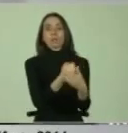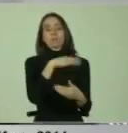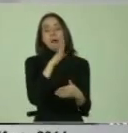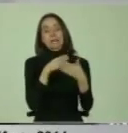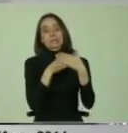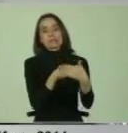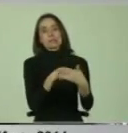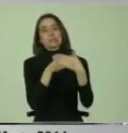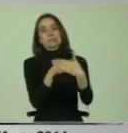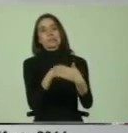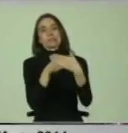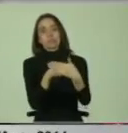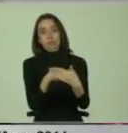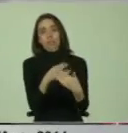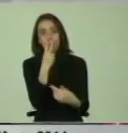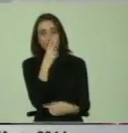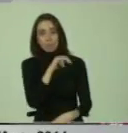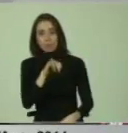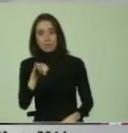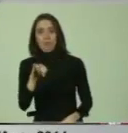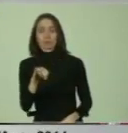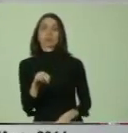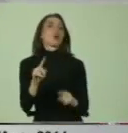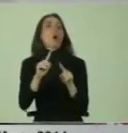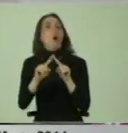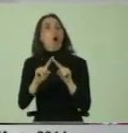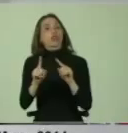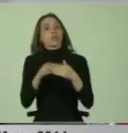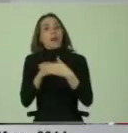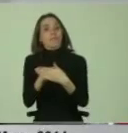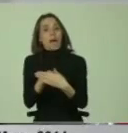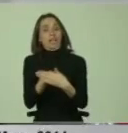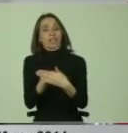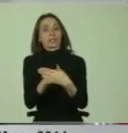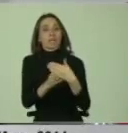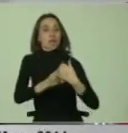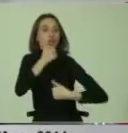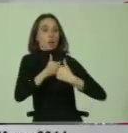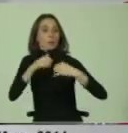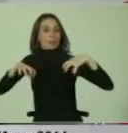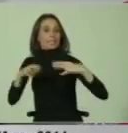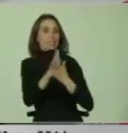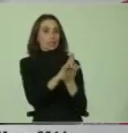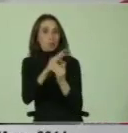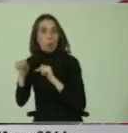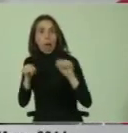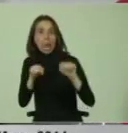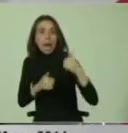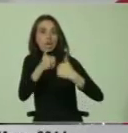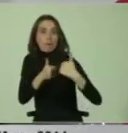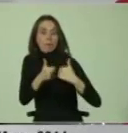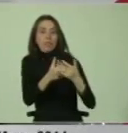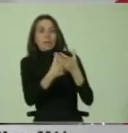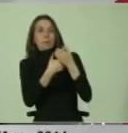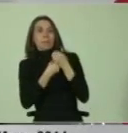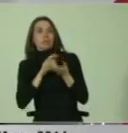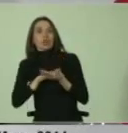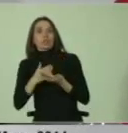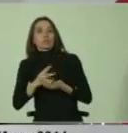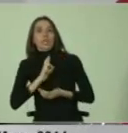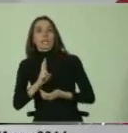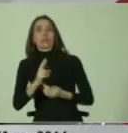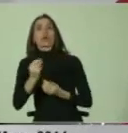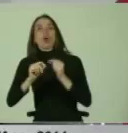a seguir viendo. Otro elemento, otra barrera, es la competencia entre escuelas, la presión por los resultados y sistemas de